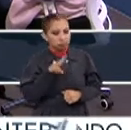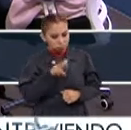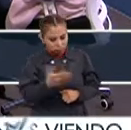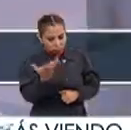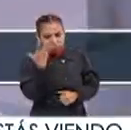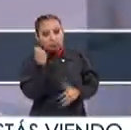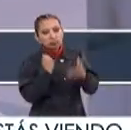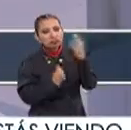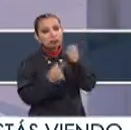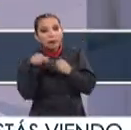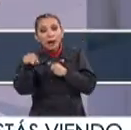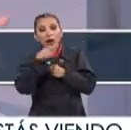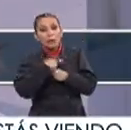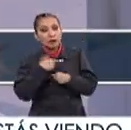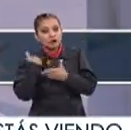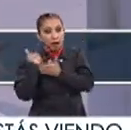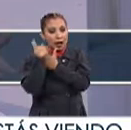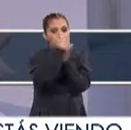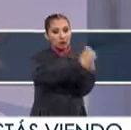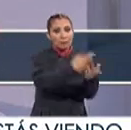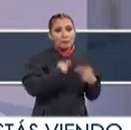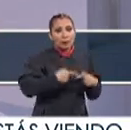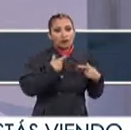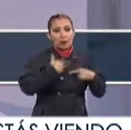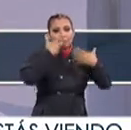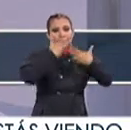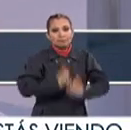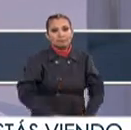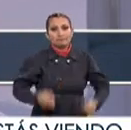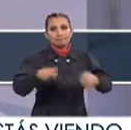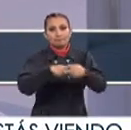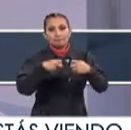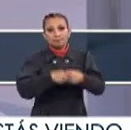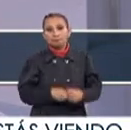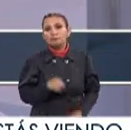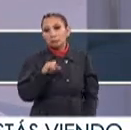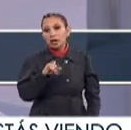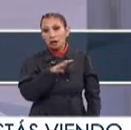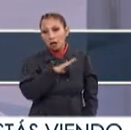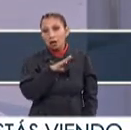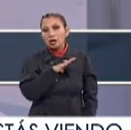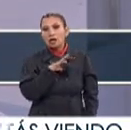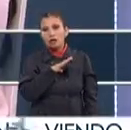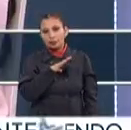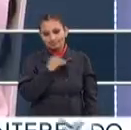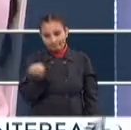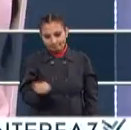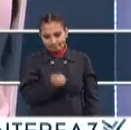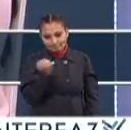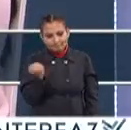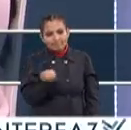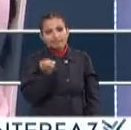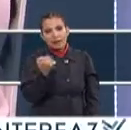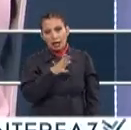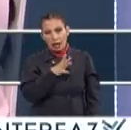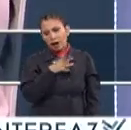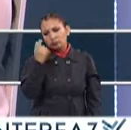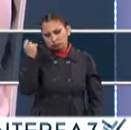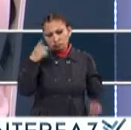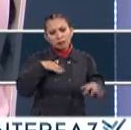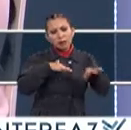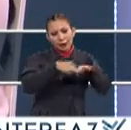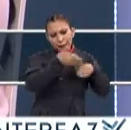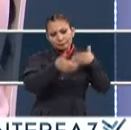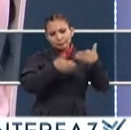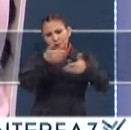capacitación para que alguien pudiera auxiliar a las personas que sufren crisis? Así es, de hecho ya existe, afortunadamente lo que se ha venido